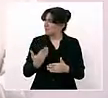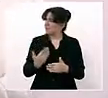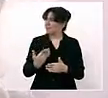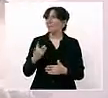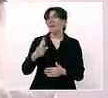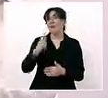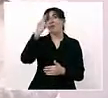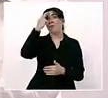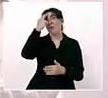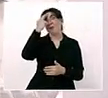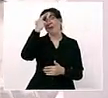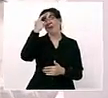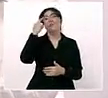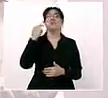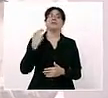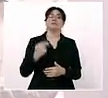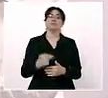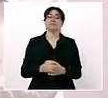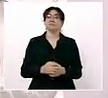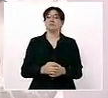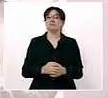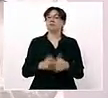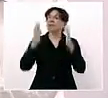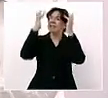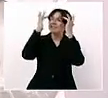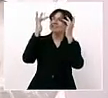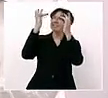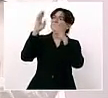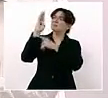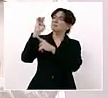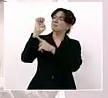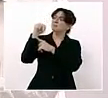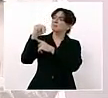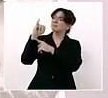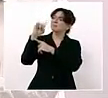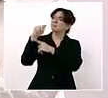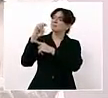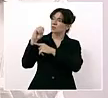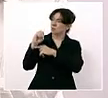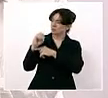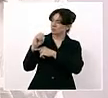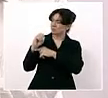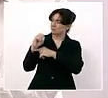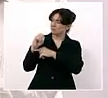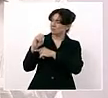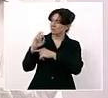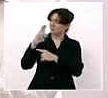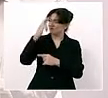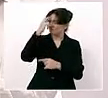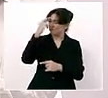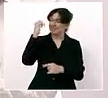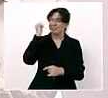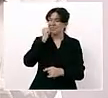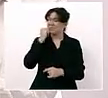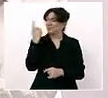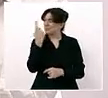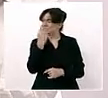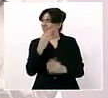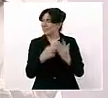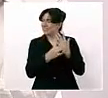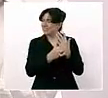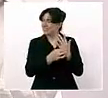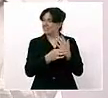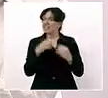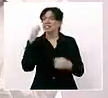fórmula de San Benito de que como los monjes pasaban mucho tiempo en los